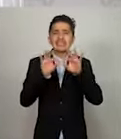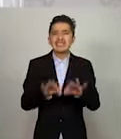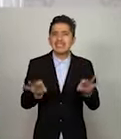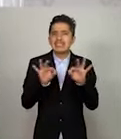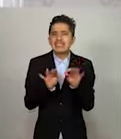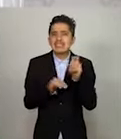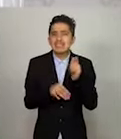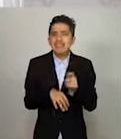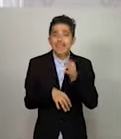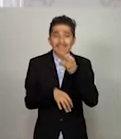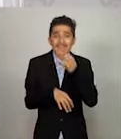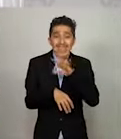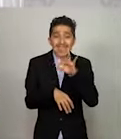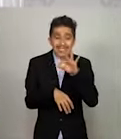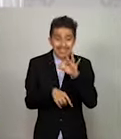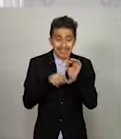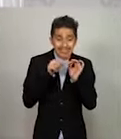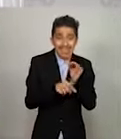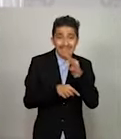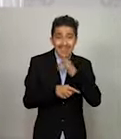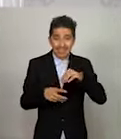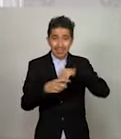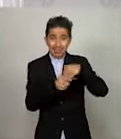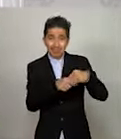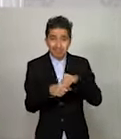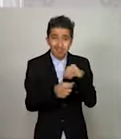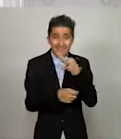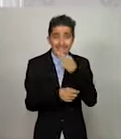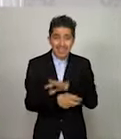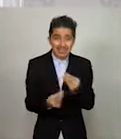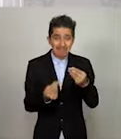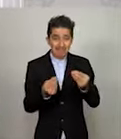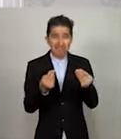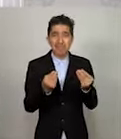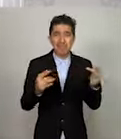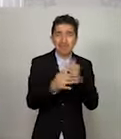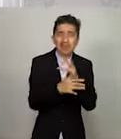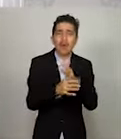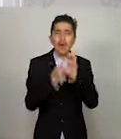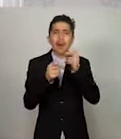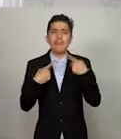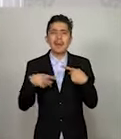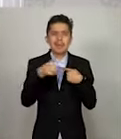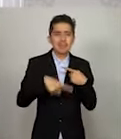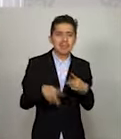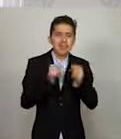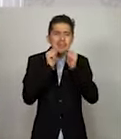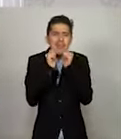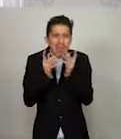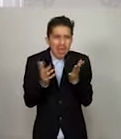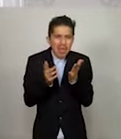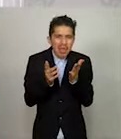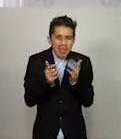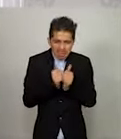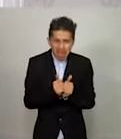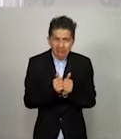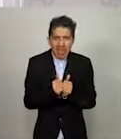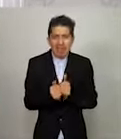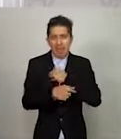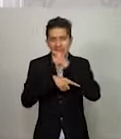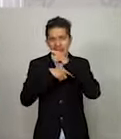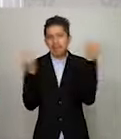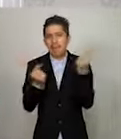por festejos, hay que decirlo, los festejos o la gente que se desespera y se va a la plaza